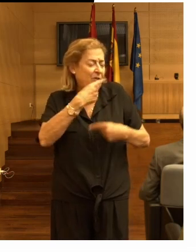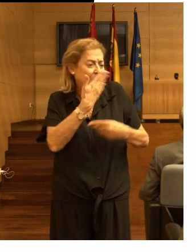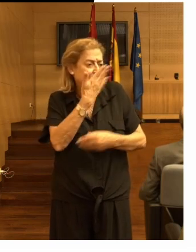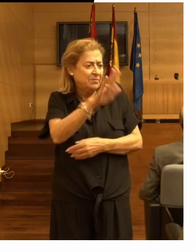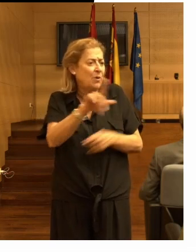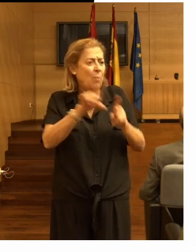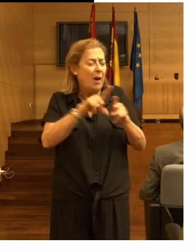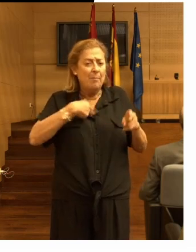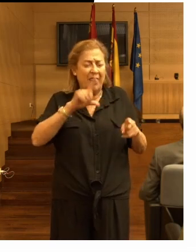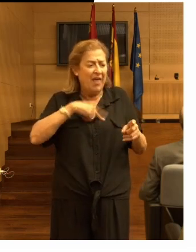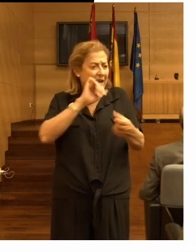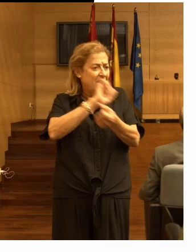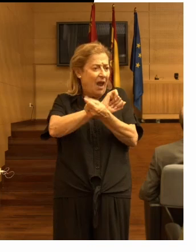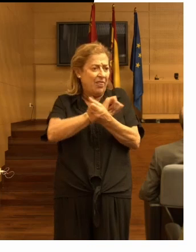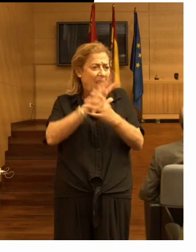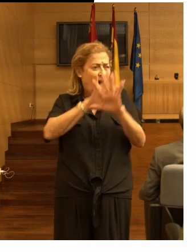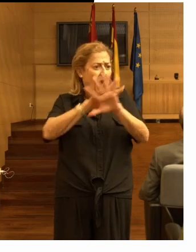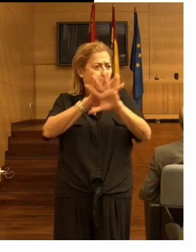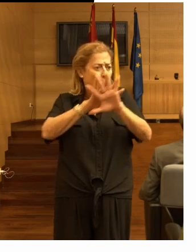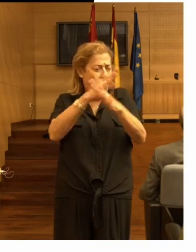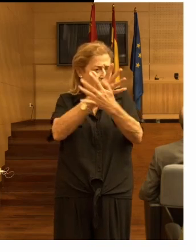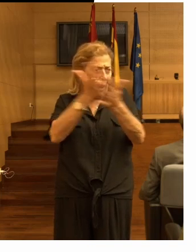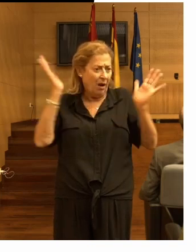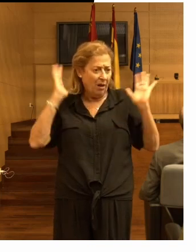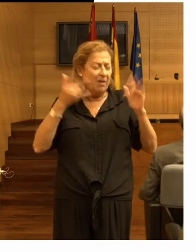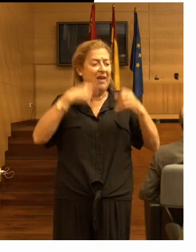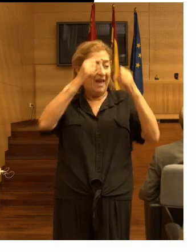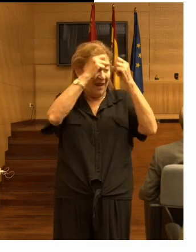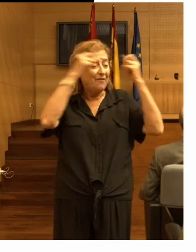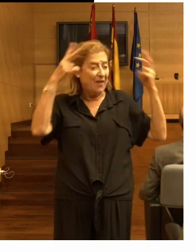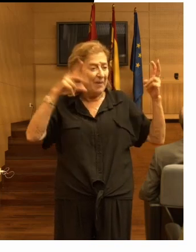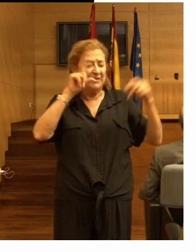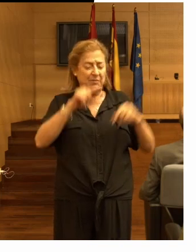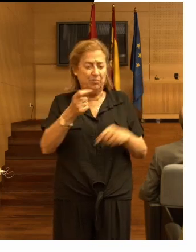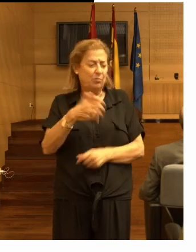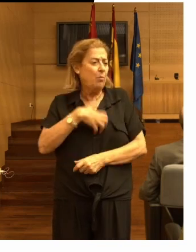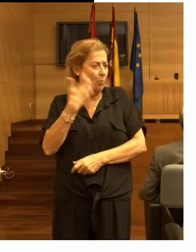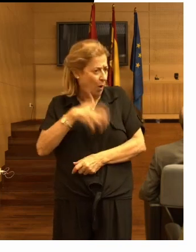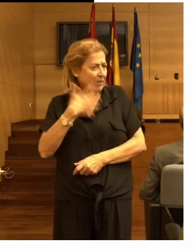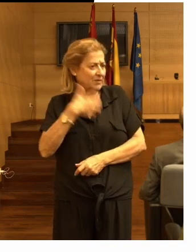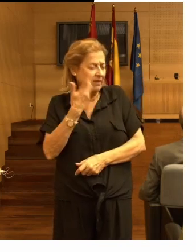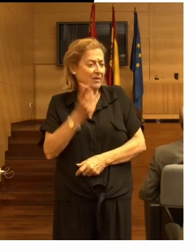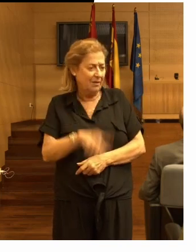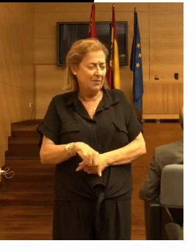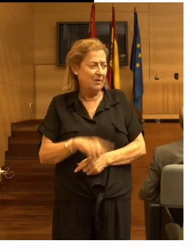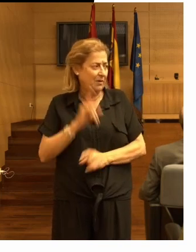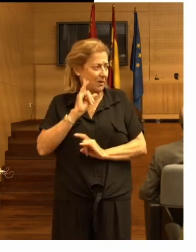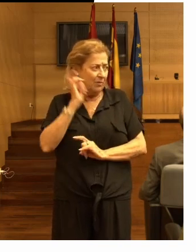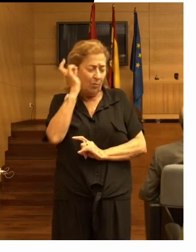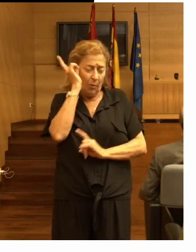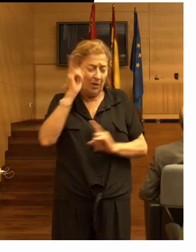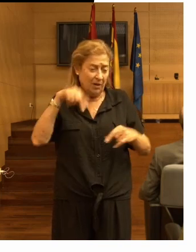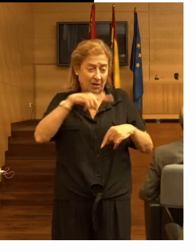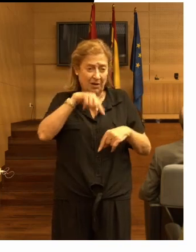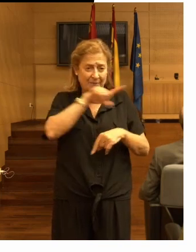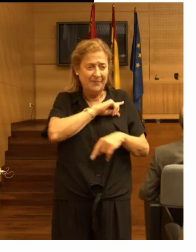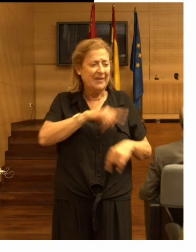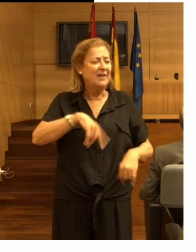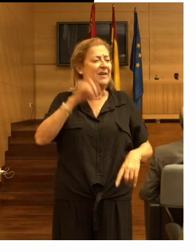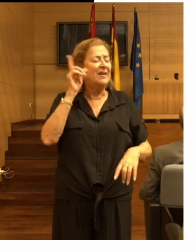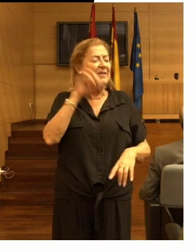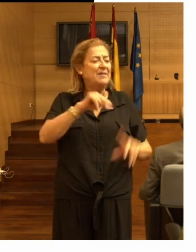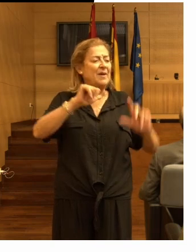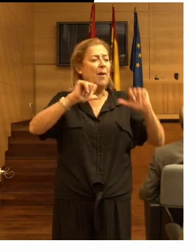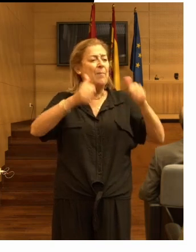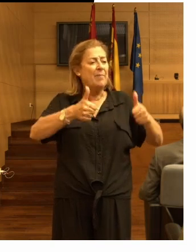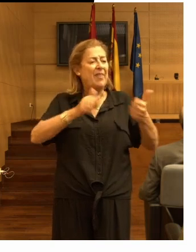estar enjaulados y a las enfermeras también les incomodaba así que esto se ha empezado a hablar cada